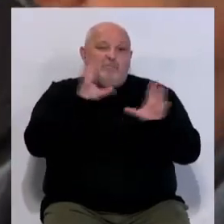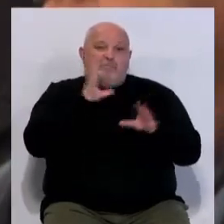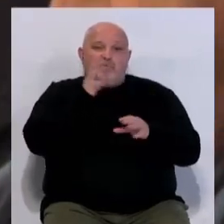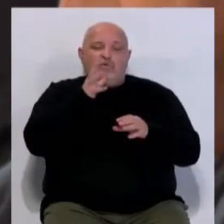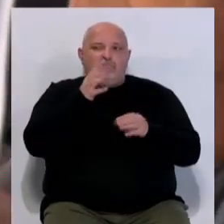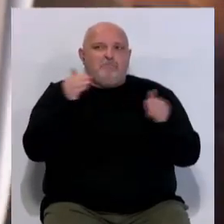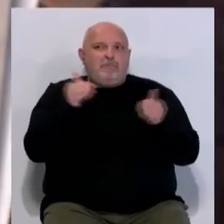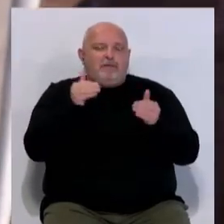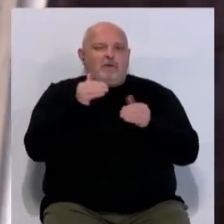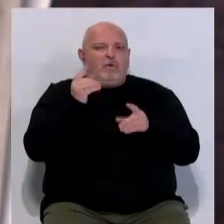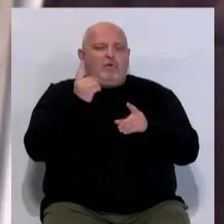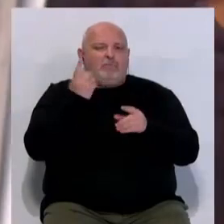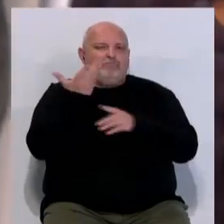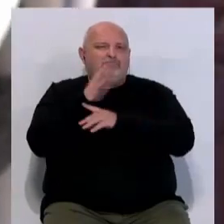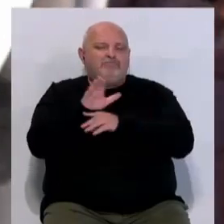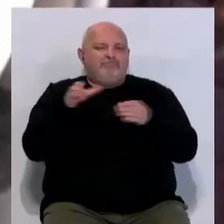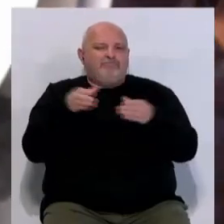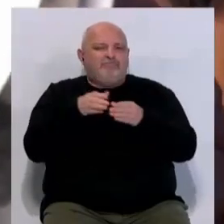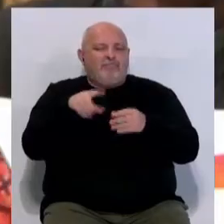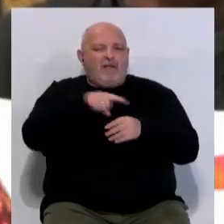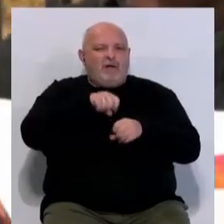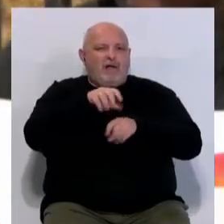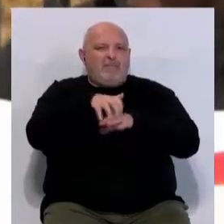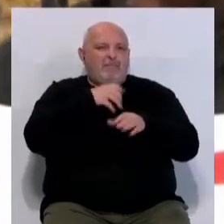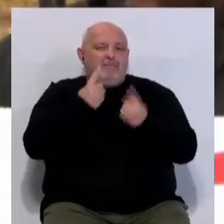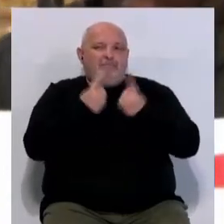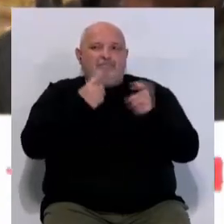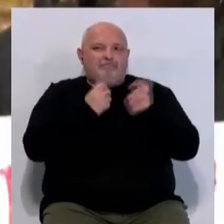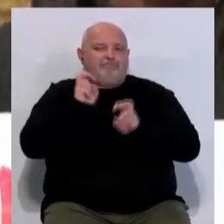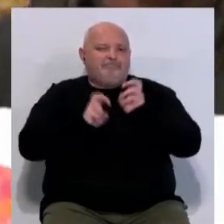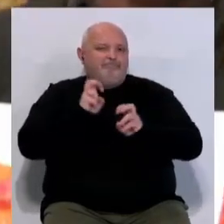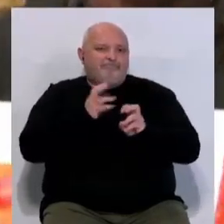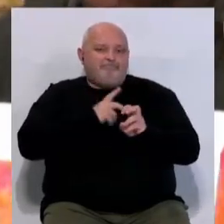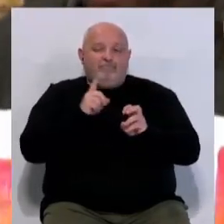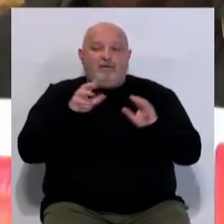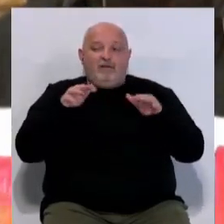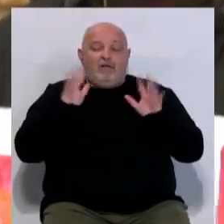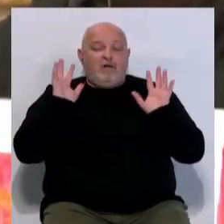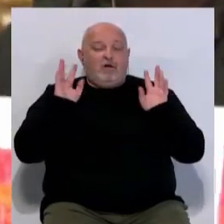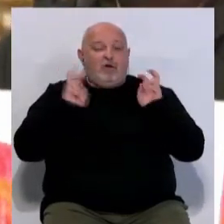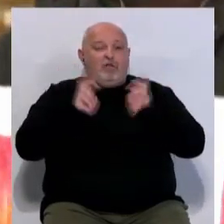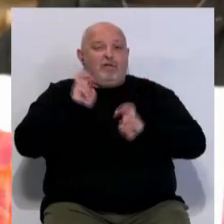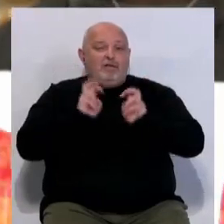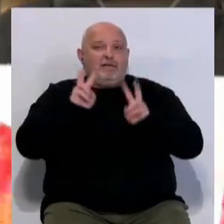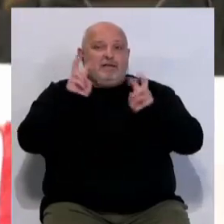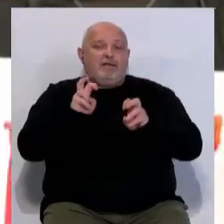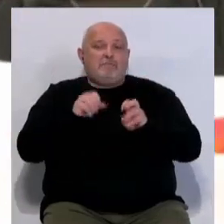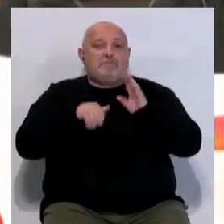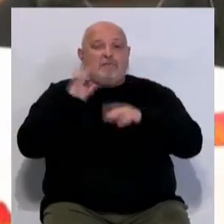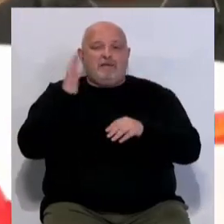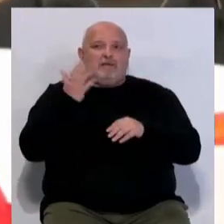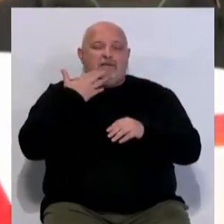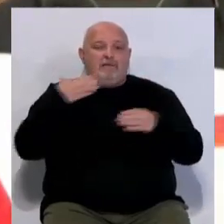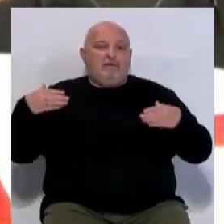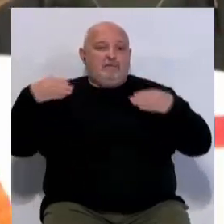motivo de la pequeña representatividad del colectivo. Lo cierto es que esta concentración evidentemente tiene sentido, pero tendría más sentido